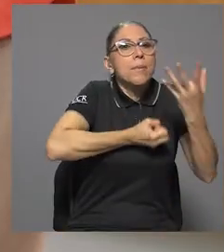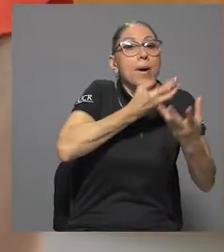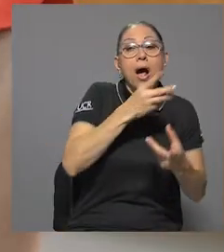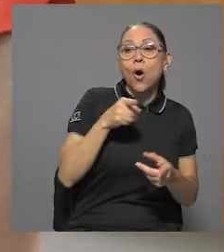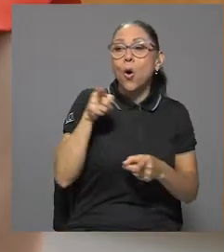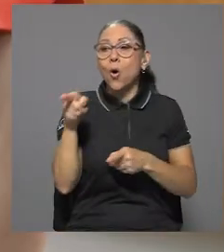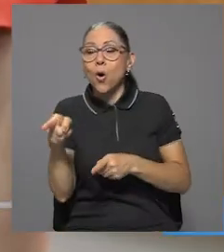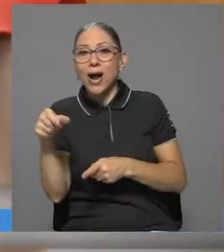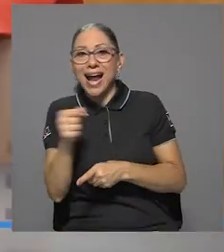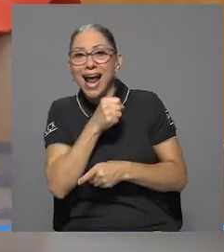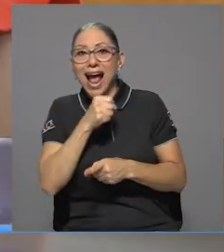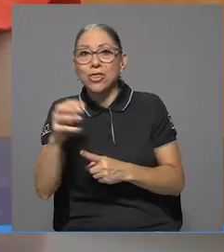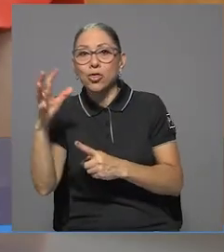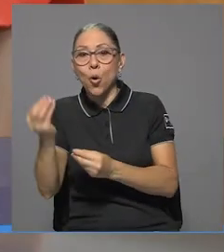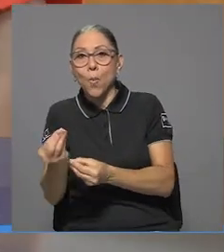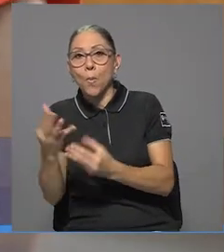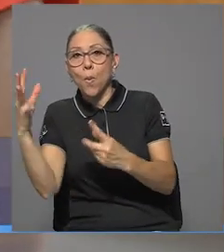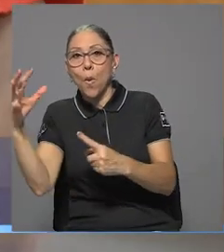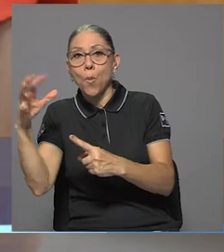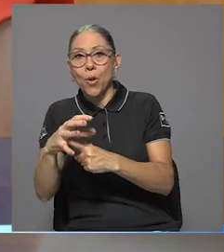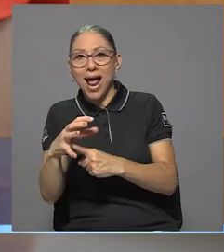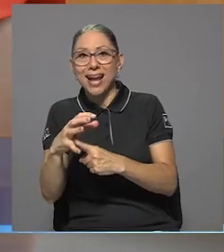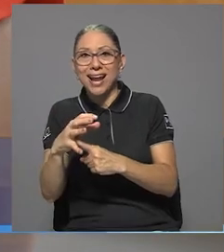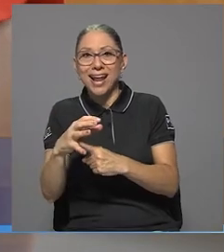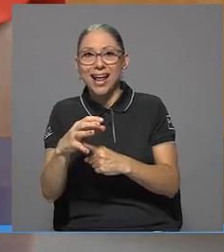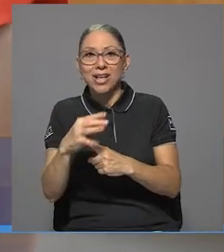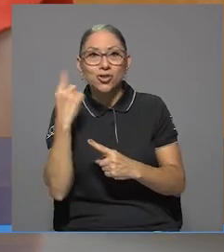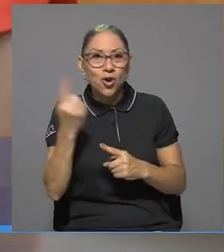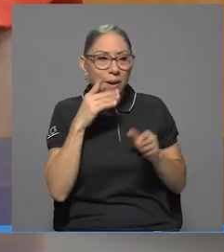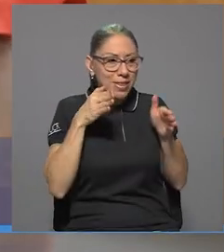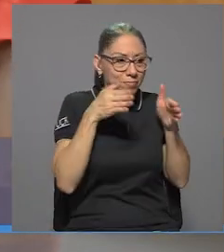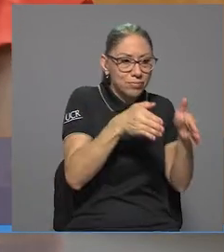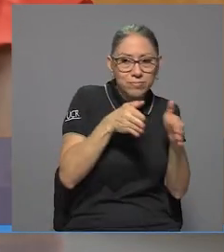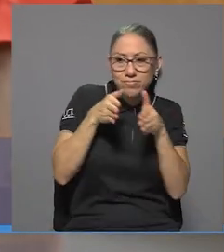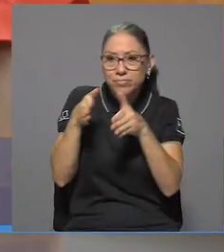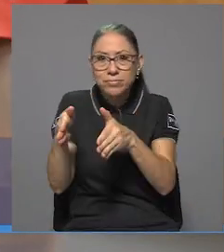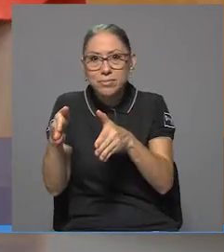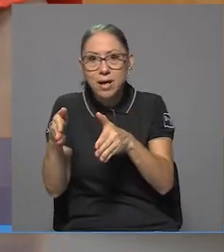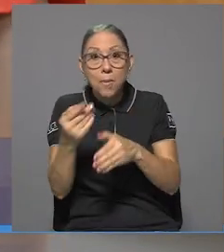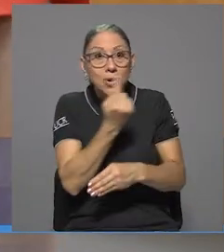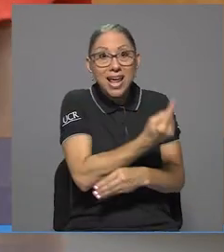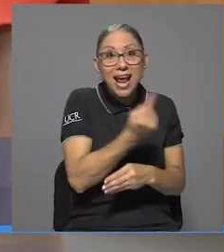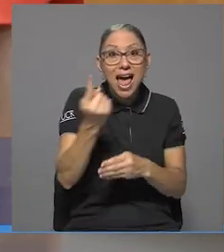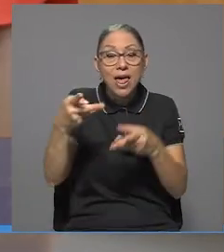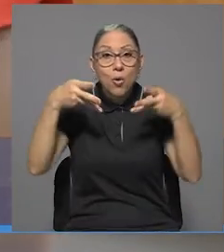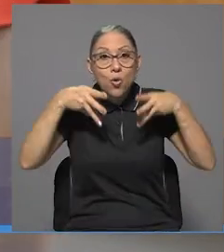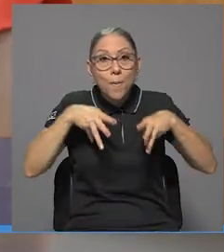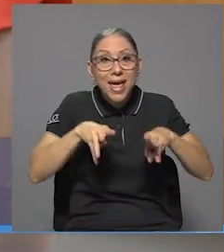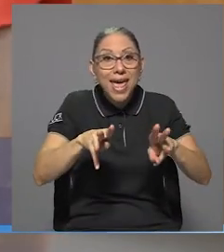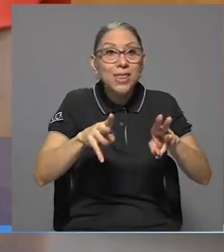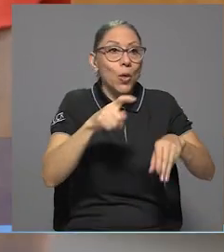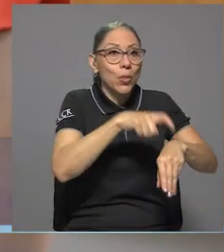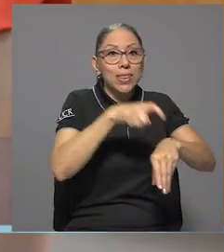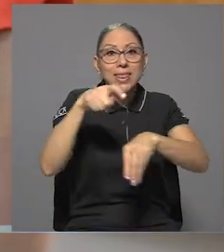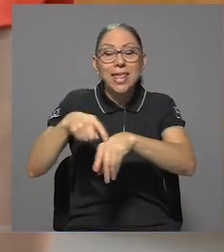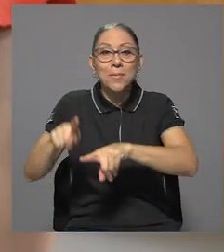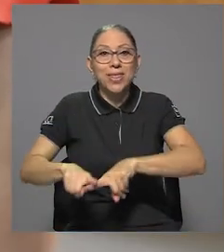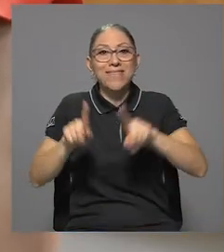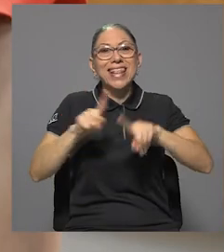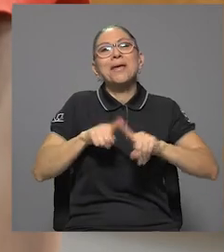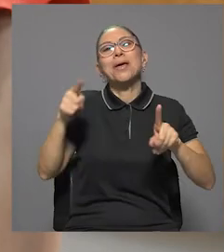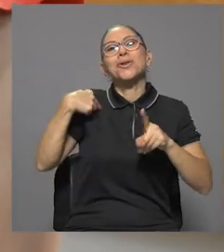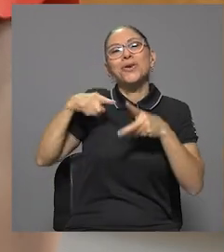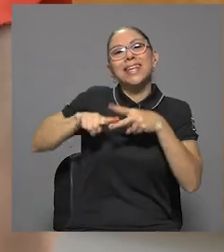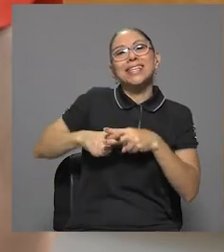estudio, todo tiene su método y su tiempo, principalmente. Ya, pero yo inicié cantando bolero, más que todo